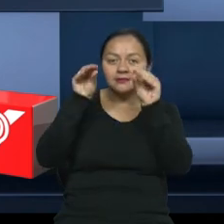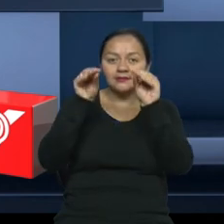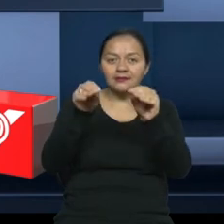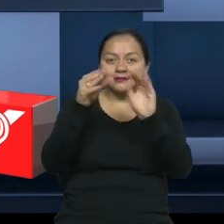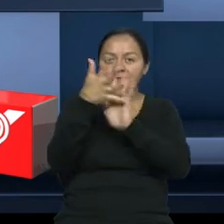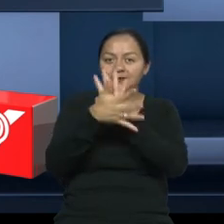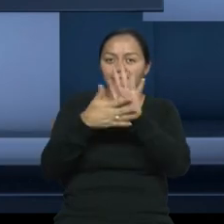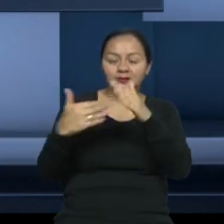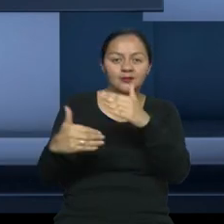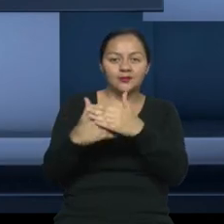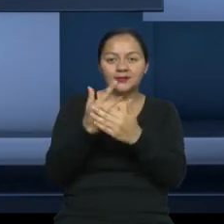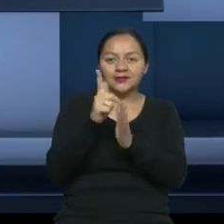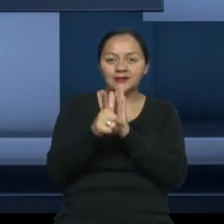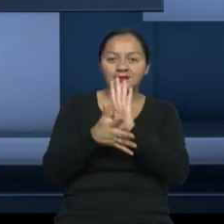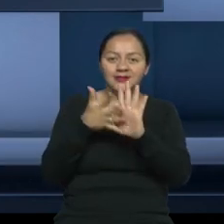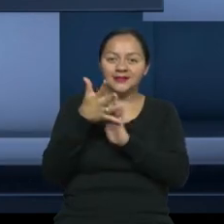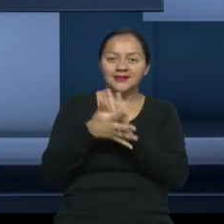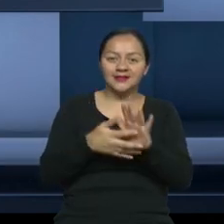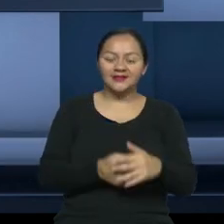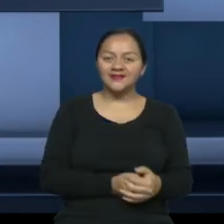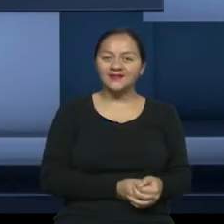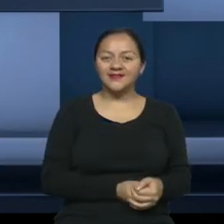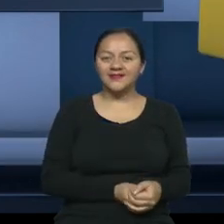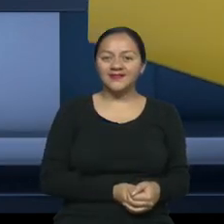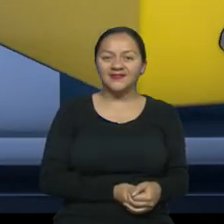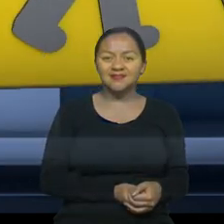interesantes términos de la lengua de señas ecuatorial.